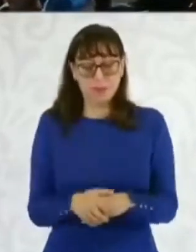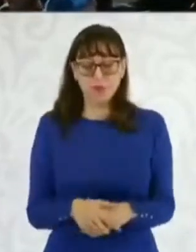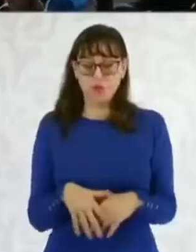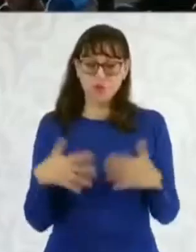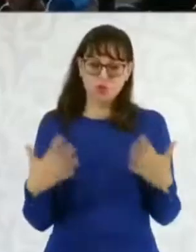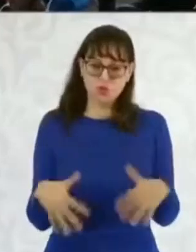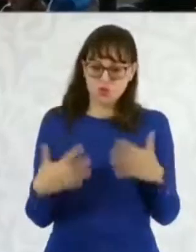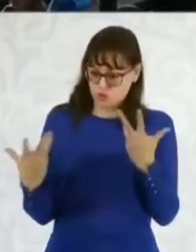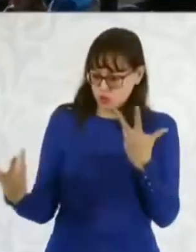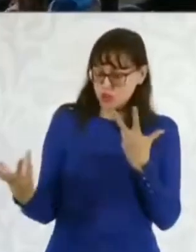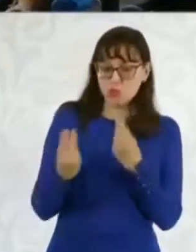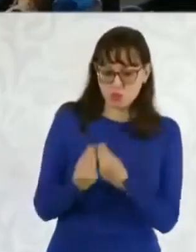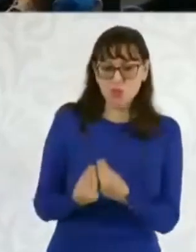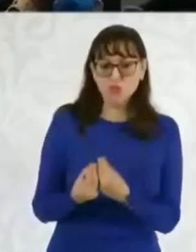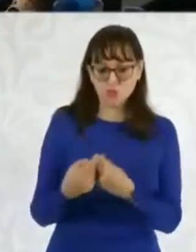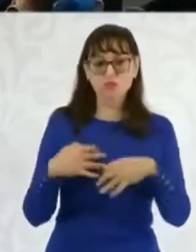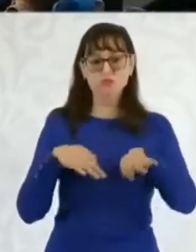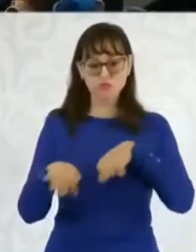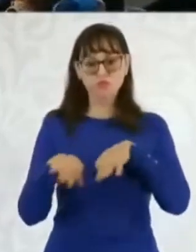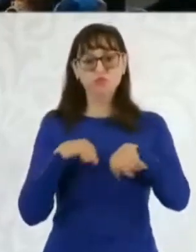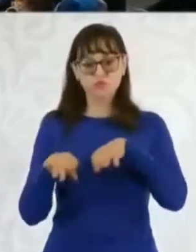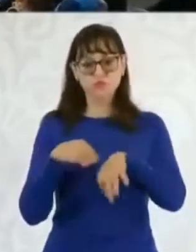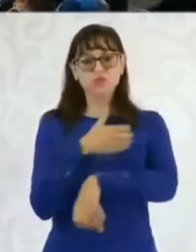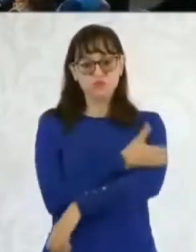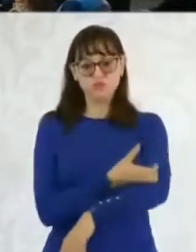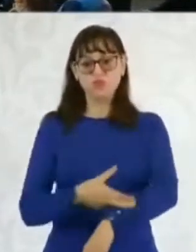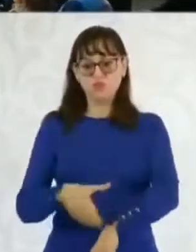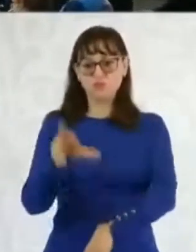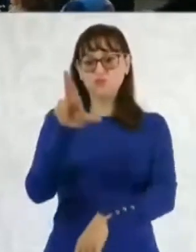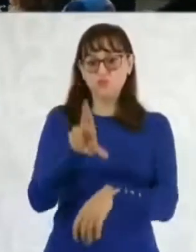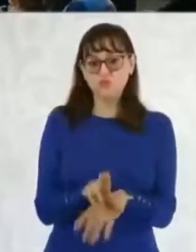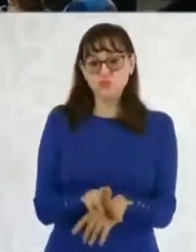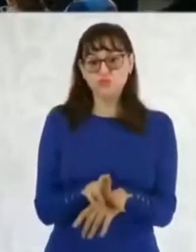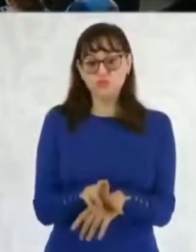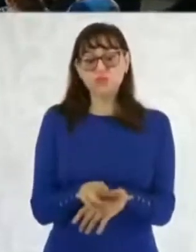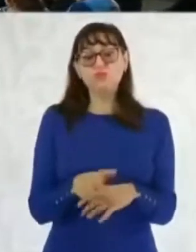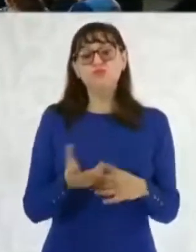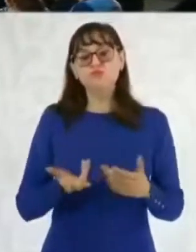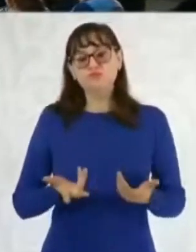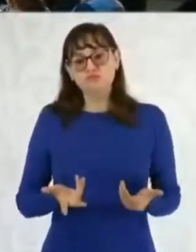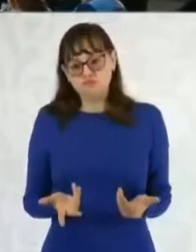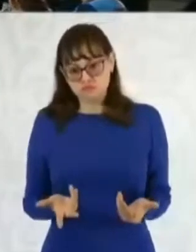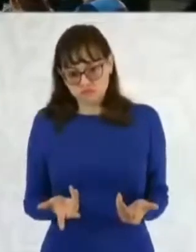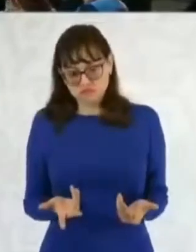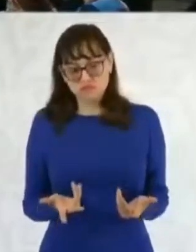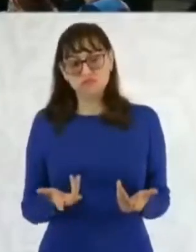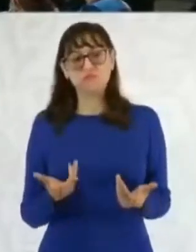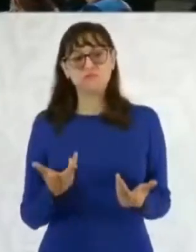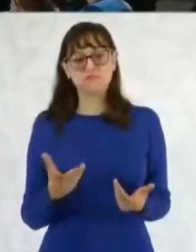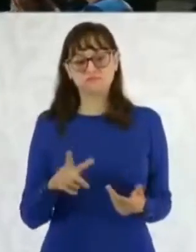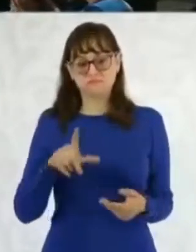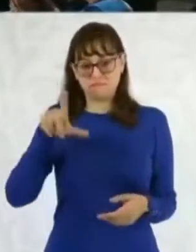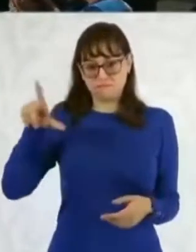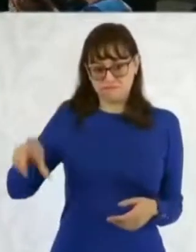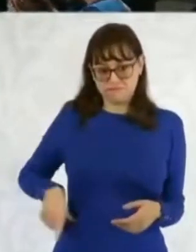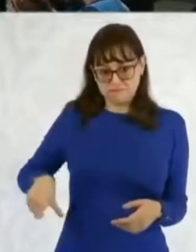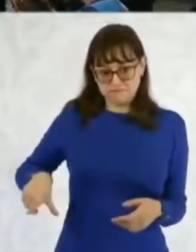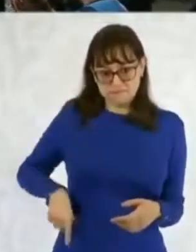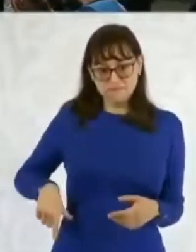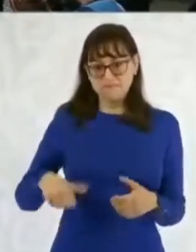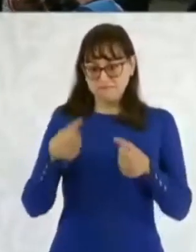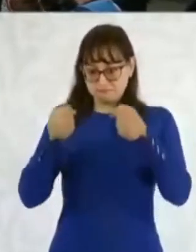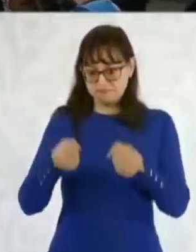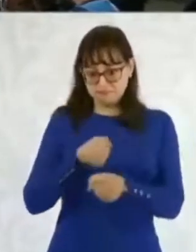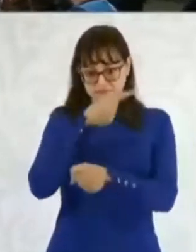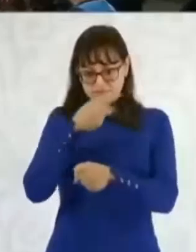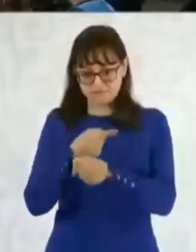y el fortalecimiento de la coordinación entre las instituciones del Estado mexicano encargadas de